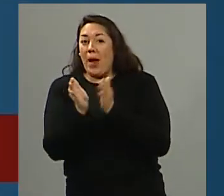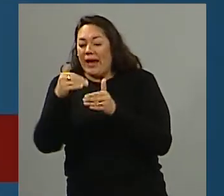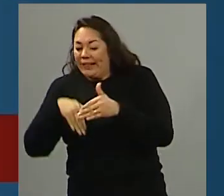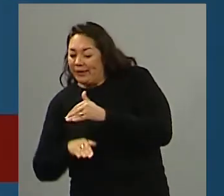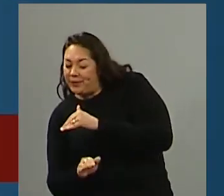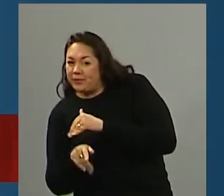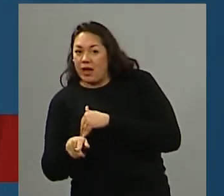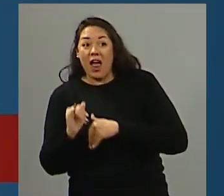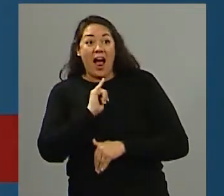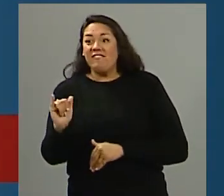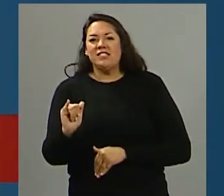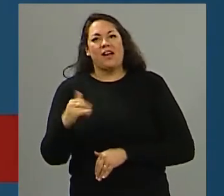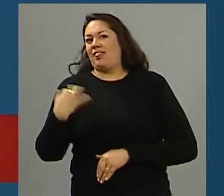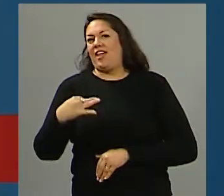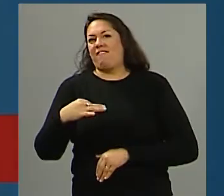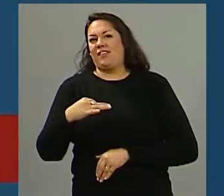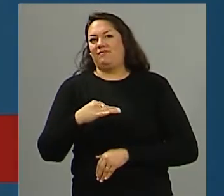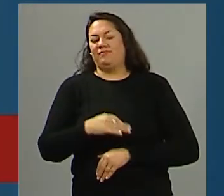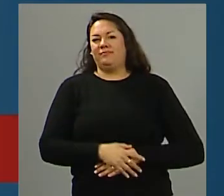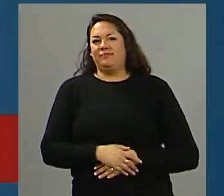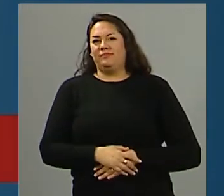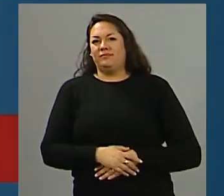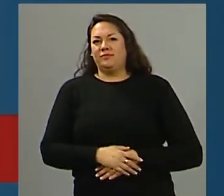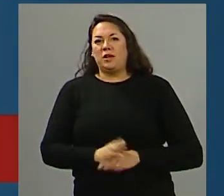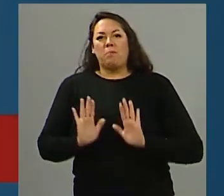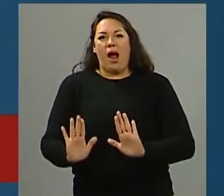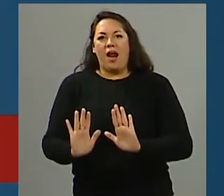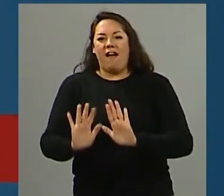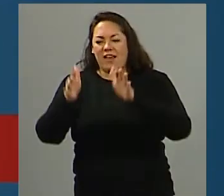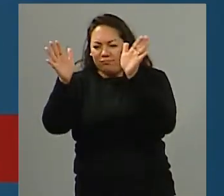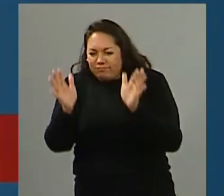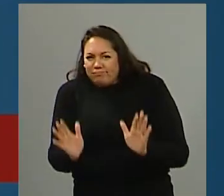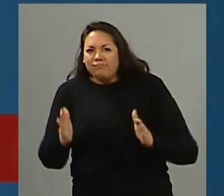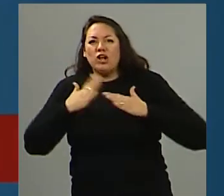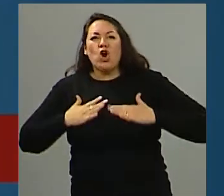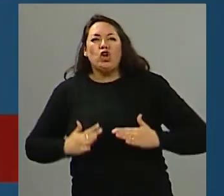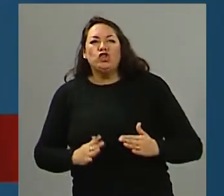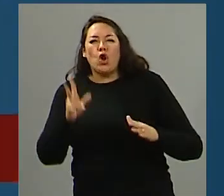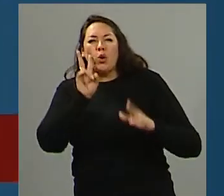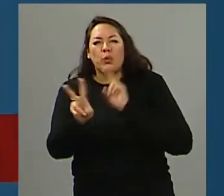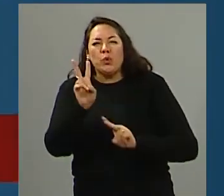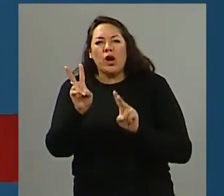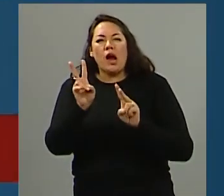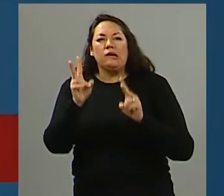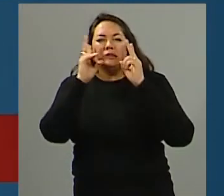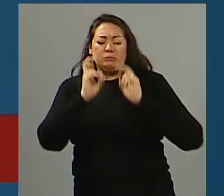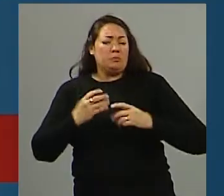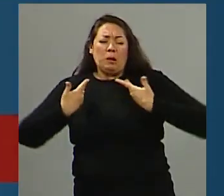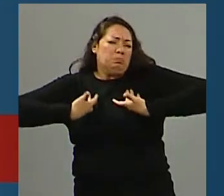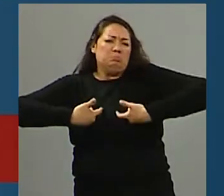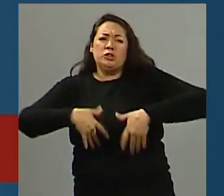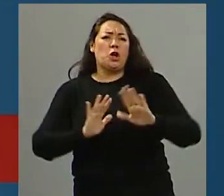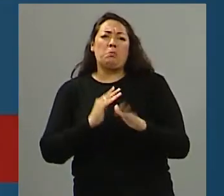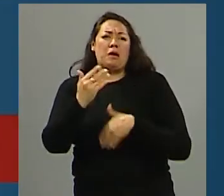asiento, bueno, lo paran, hacen la cuestión de la revisación y después todo sigue funcionando normal.